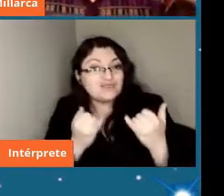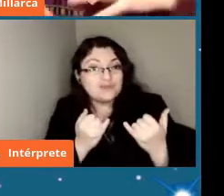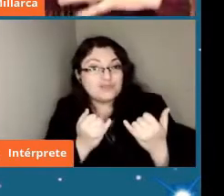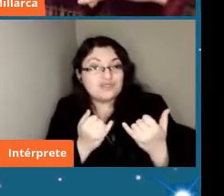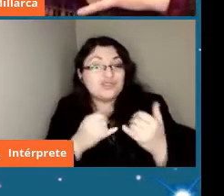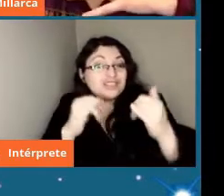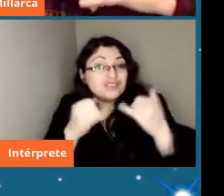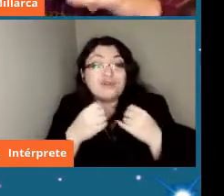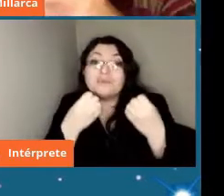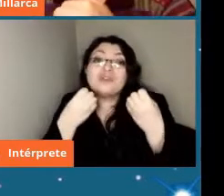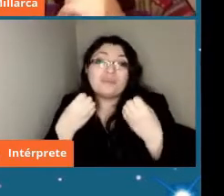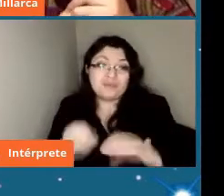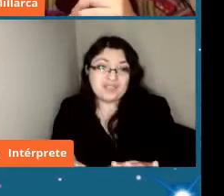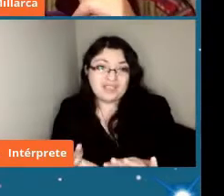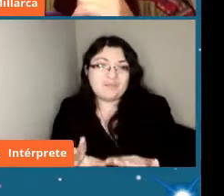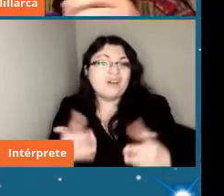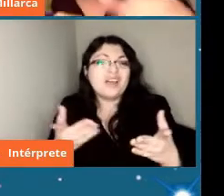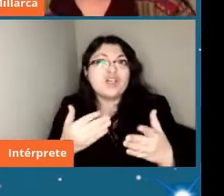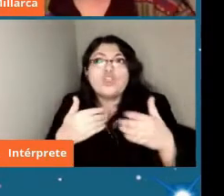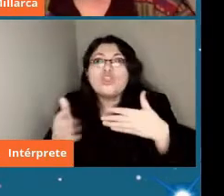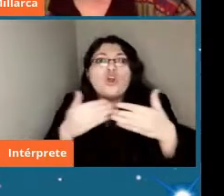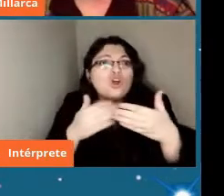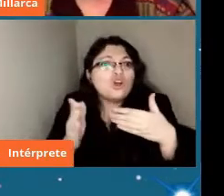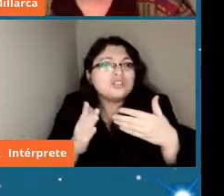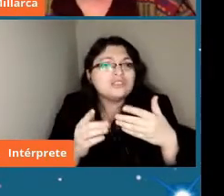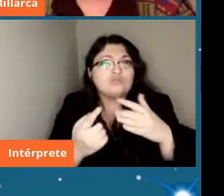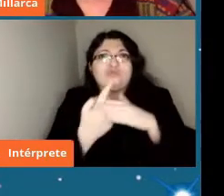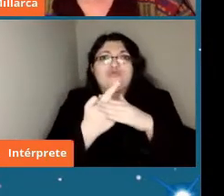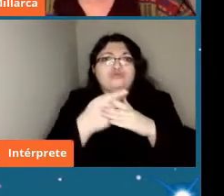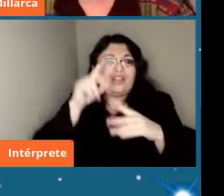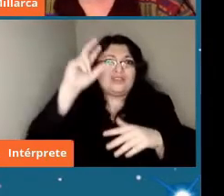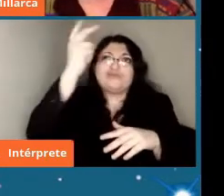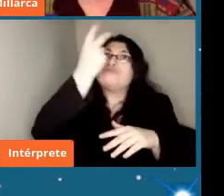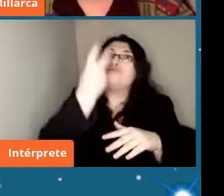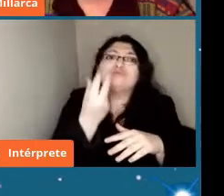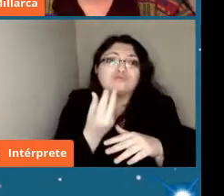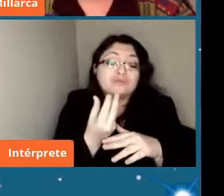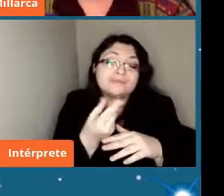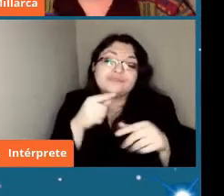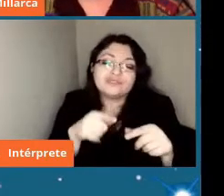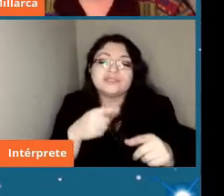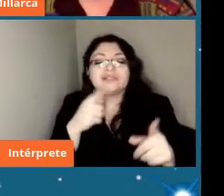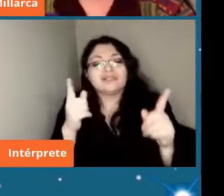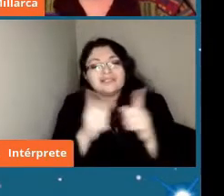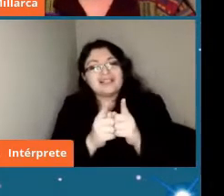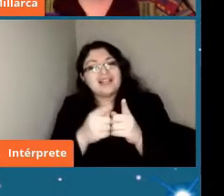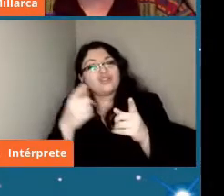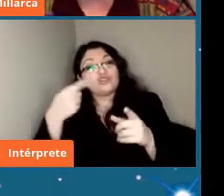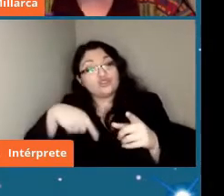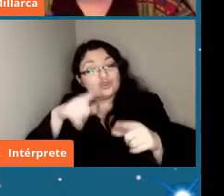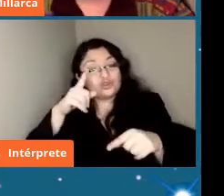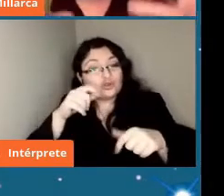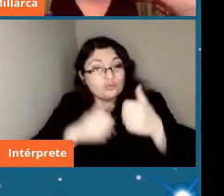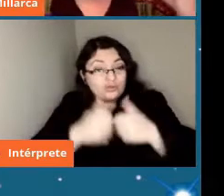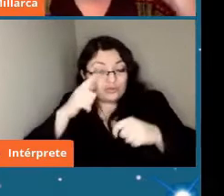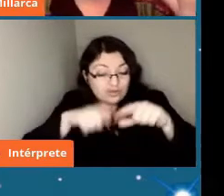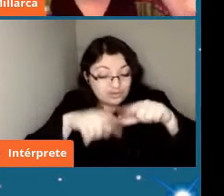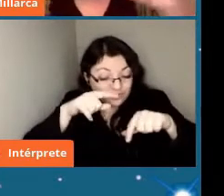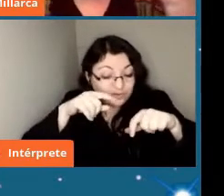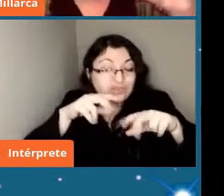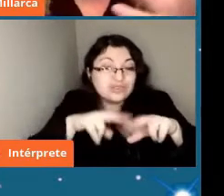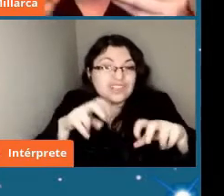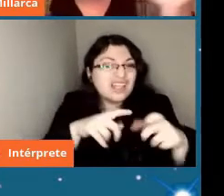vital del origen de ese material entonces acá resumí un poco la visión de un geólogo son rocas